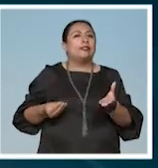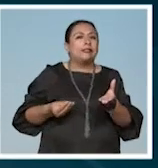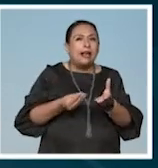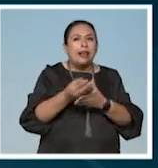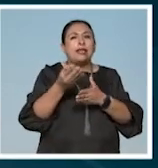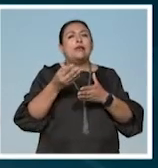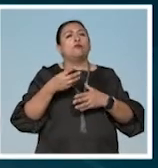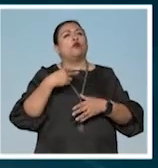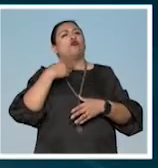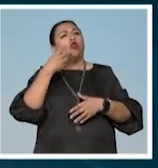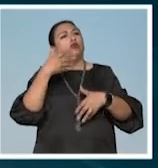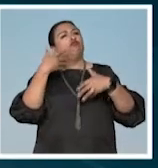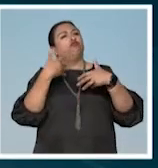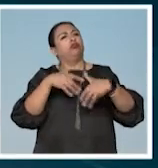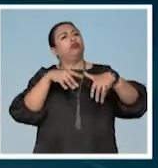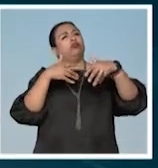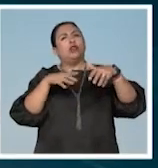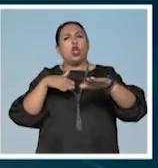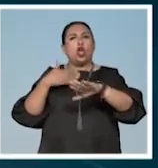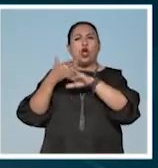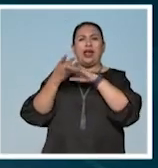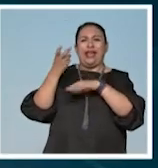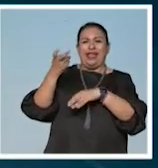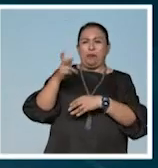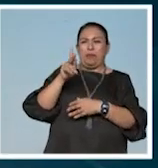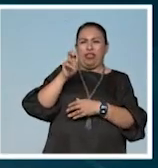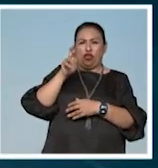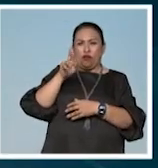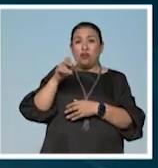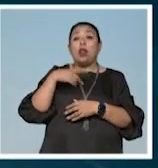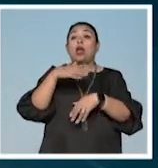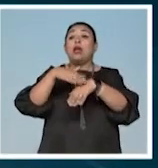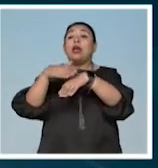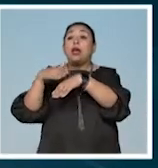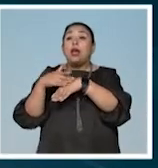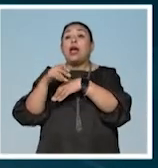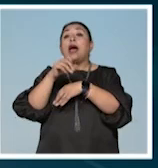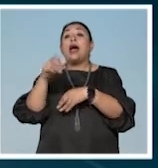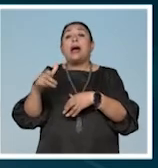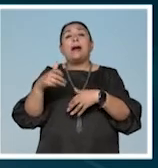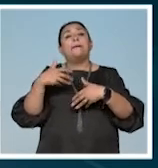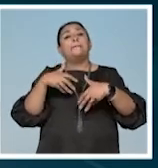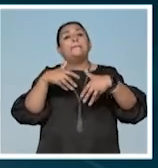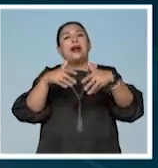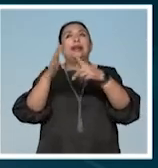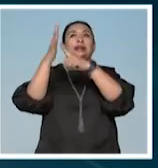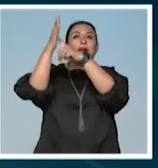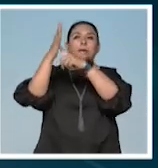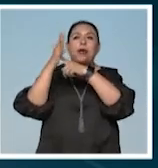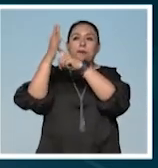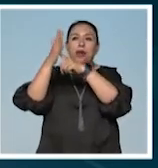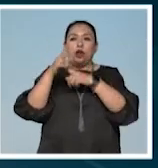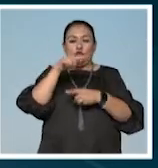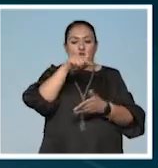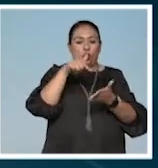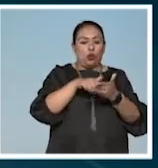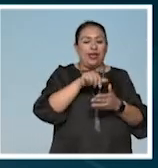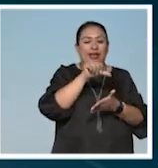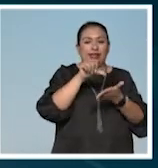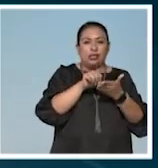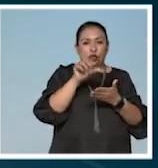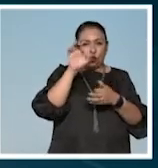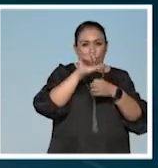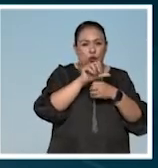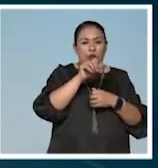levantar la voz contra este tipo de movimientos y convocamos a la marcha de los papalotes. Salimos del Centro Cultural a las